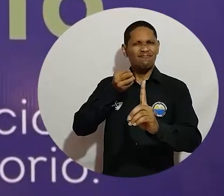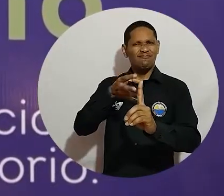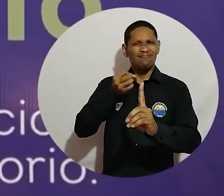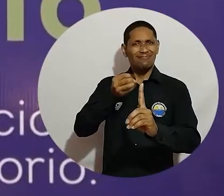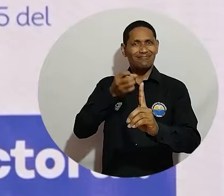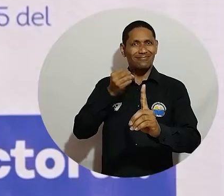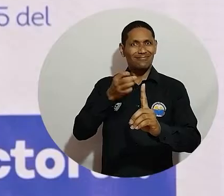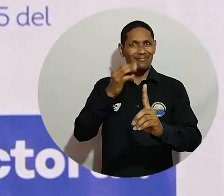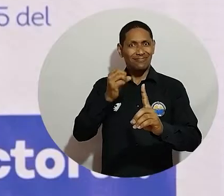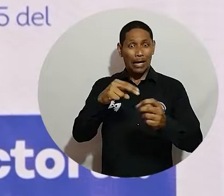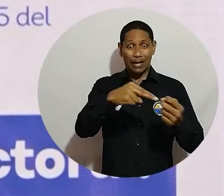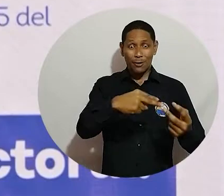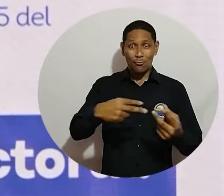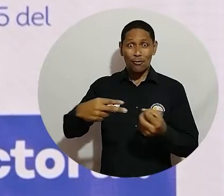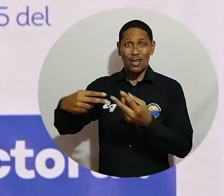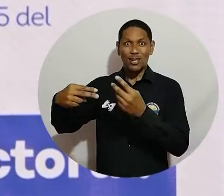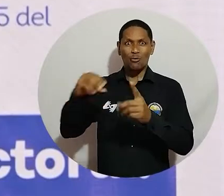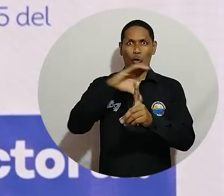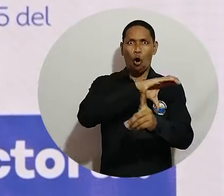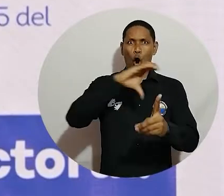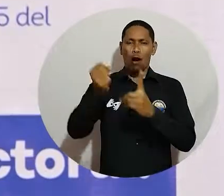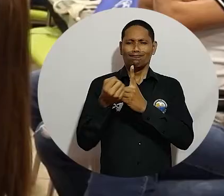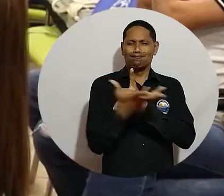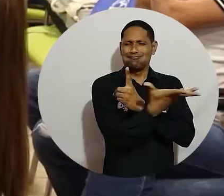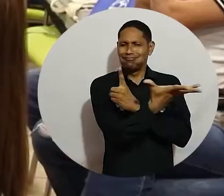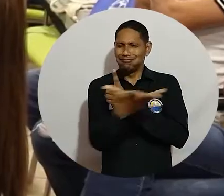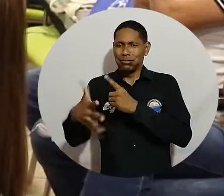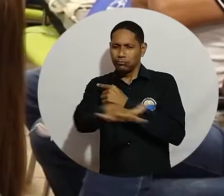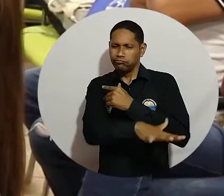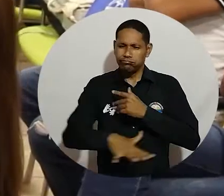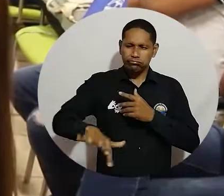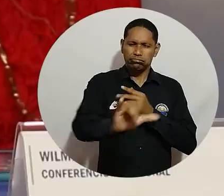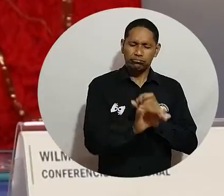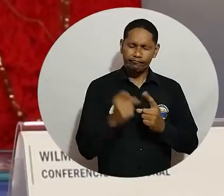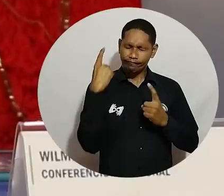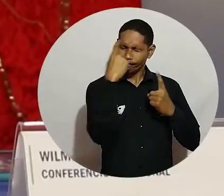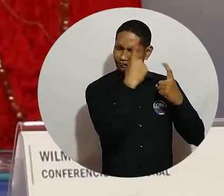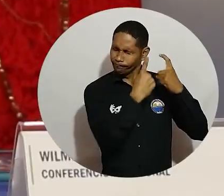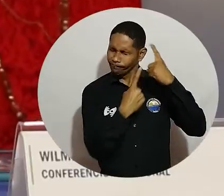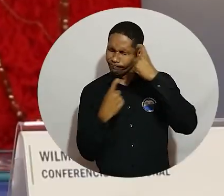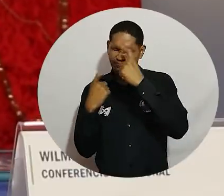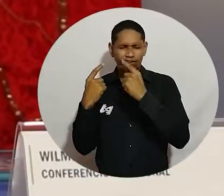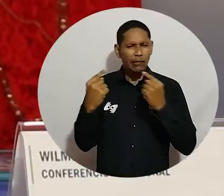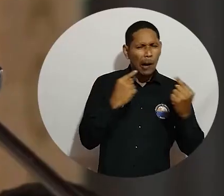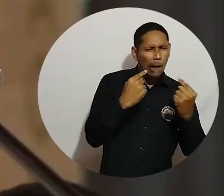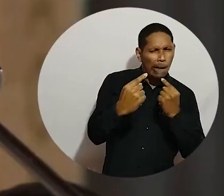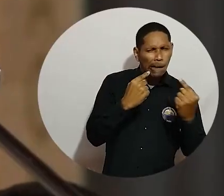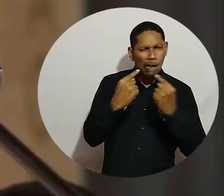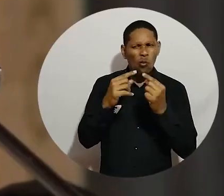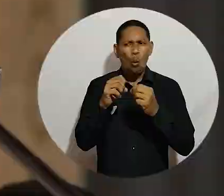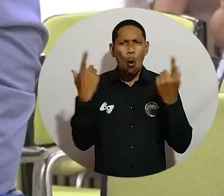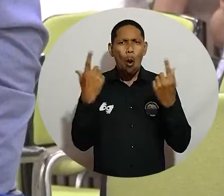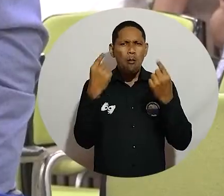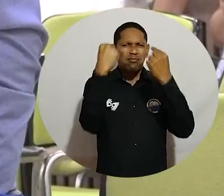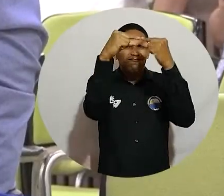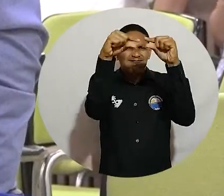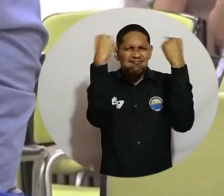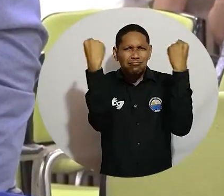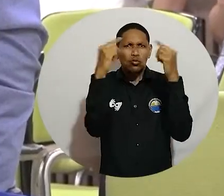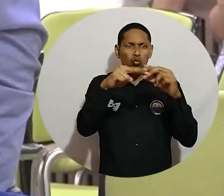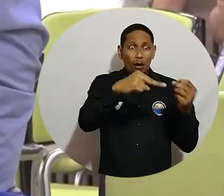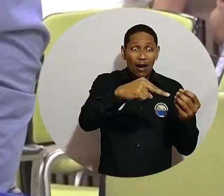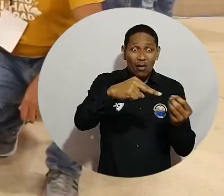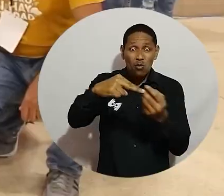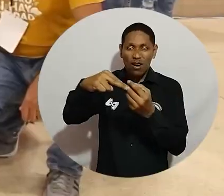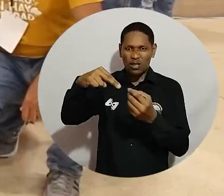educación, interculturalidad y territorio. Un espacio que propició discusiones y reflexiones académicas sobre los retos y las oportunidades